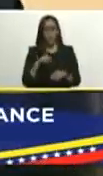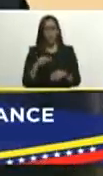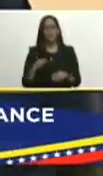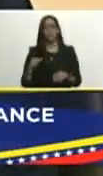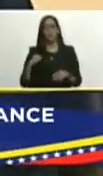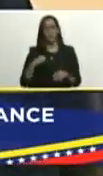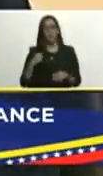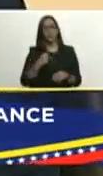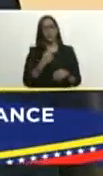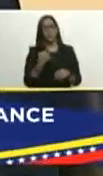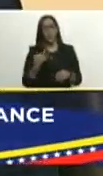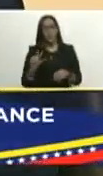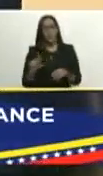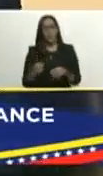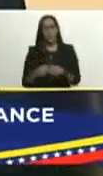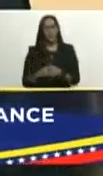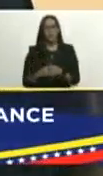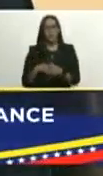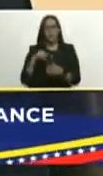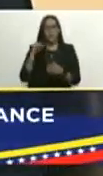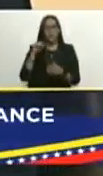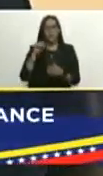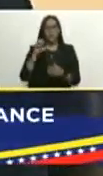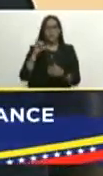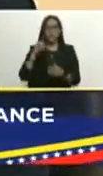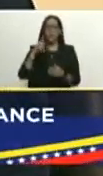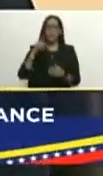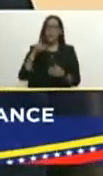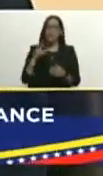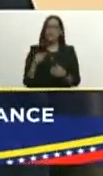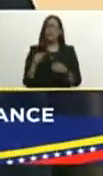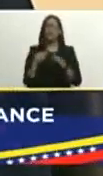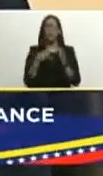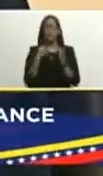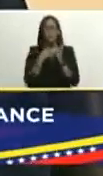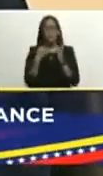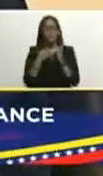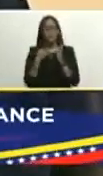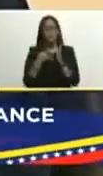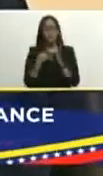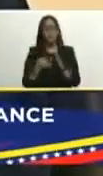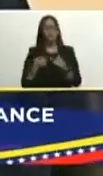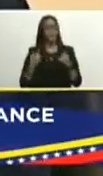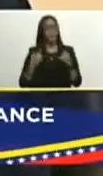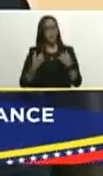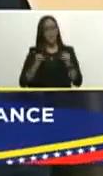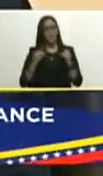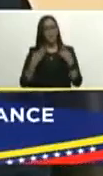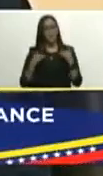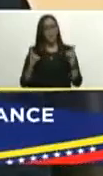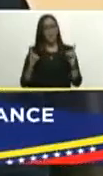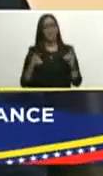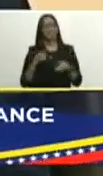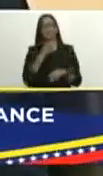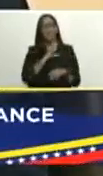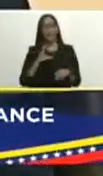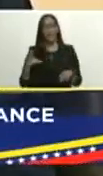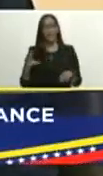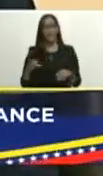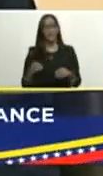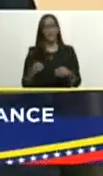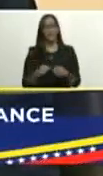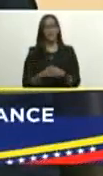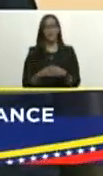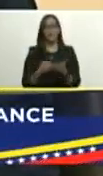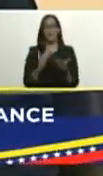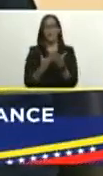de la Cepal que es un organismo autónomo del continente suramericano y del Caribe y que pone de